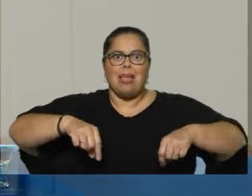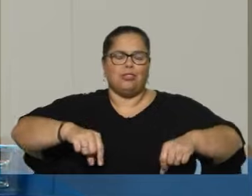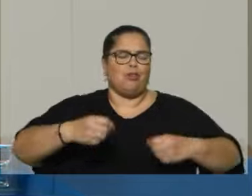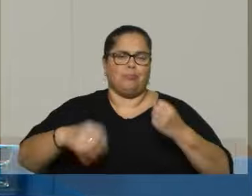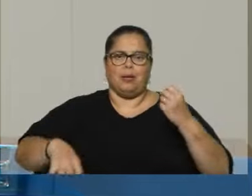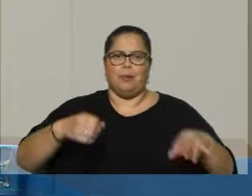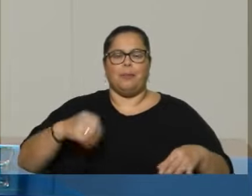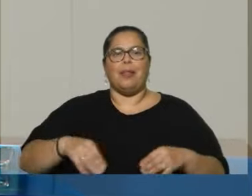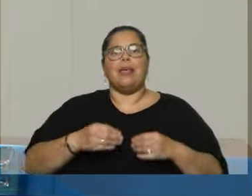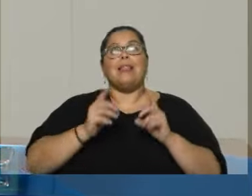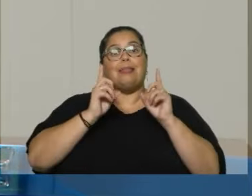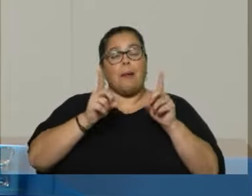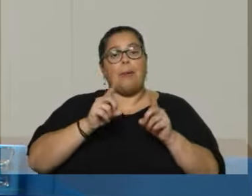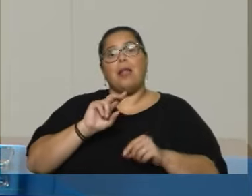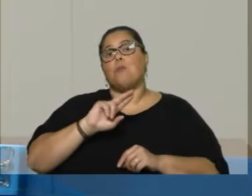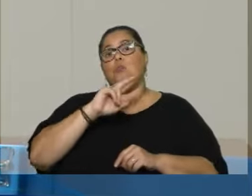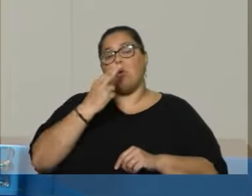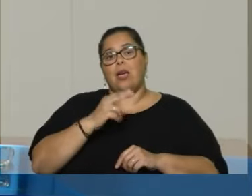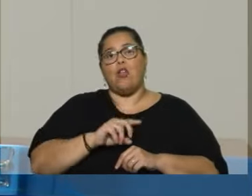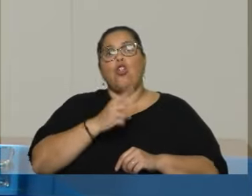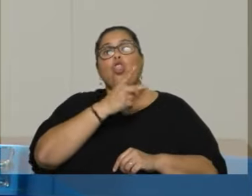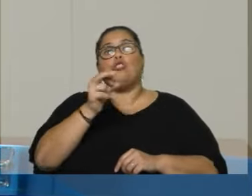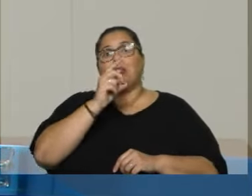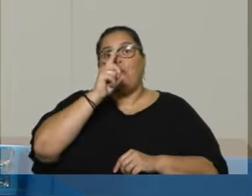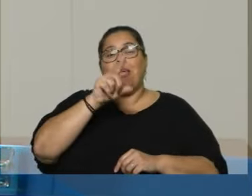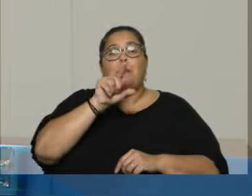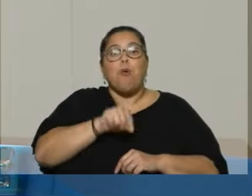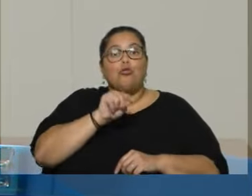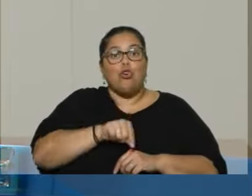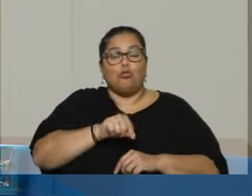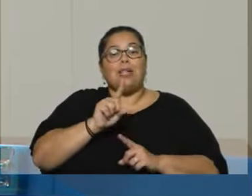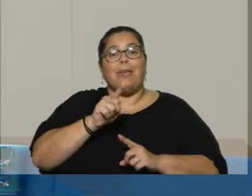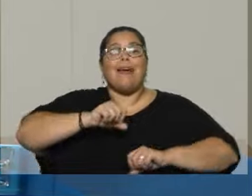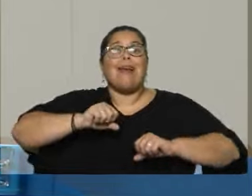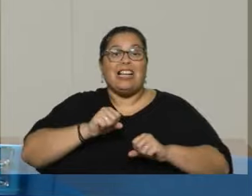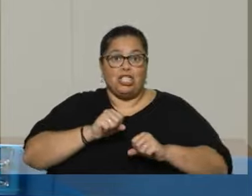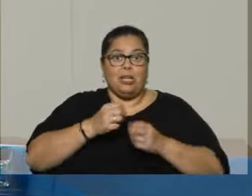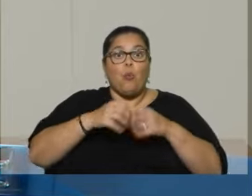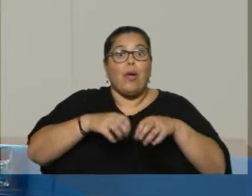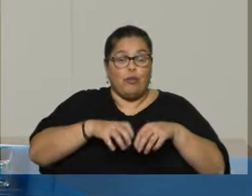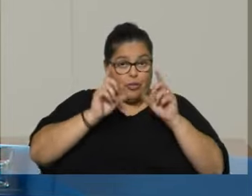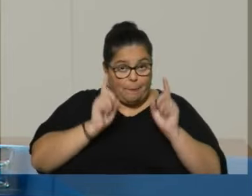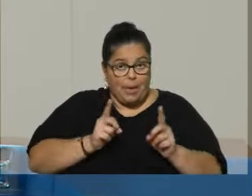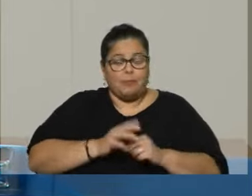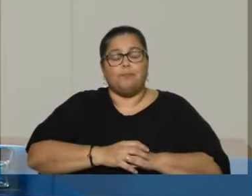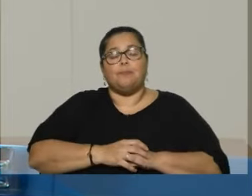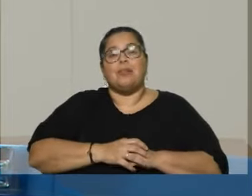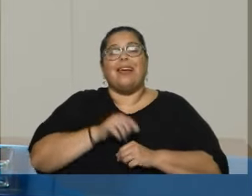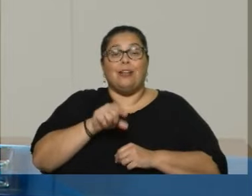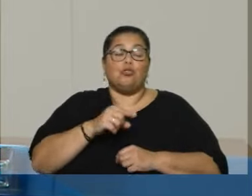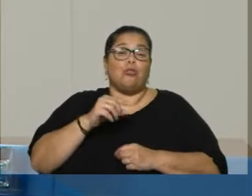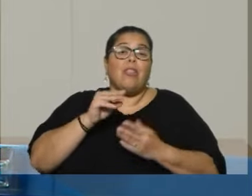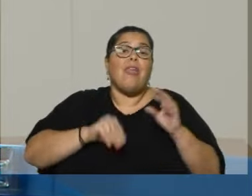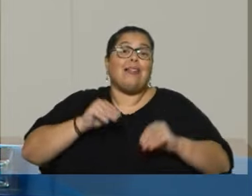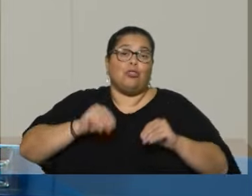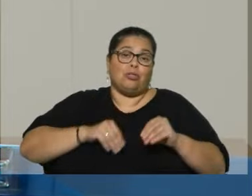.000 pollos y 150.000 gallinas ponedoras, por ejemplo. Algunos datos de la producción agrícola, es muy fuerte,